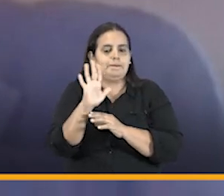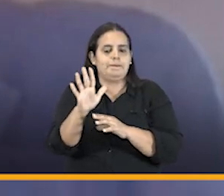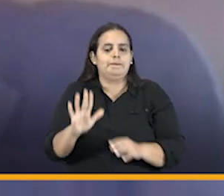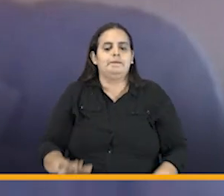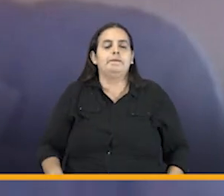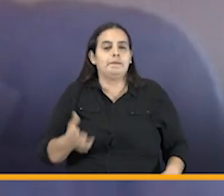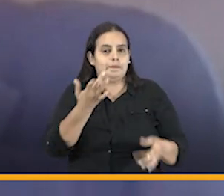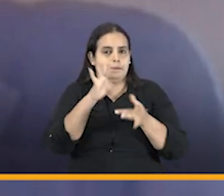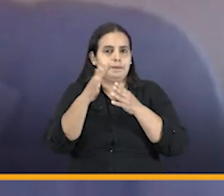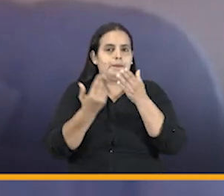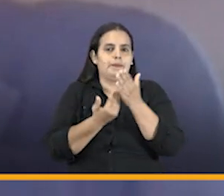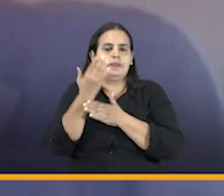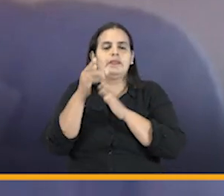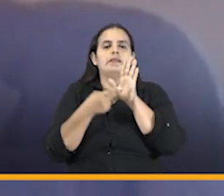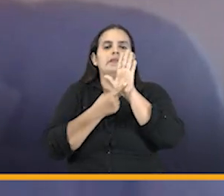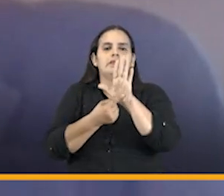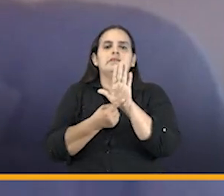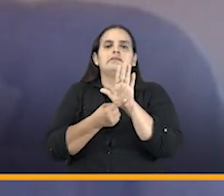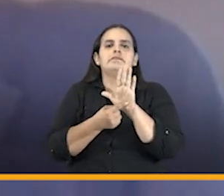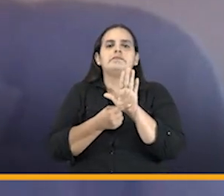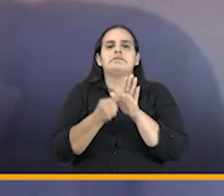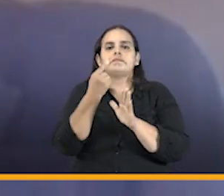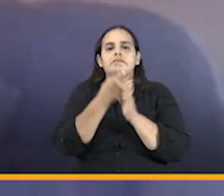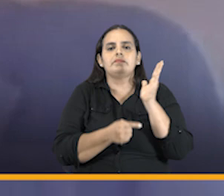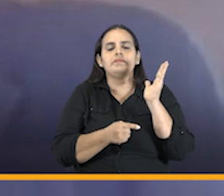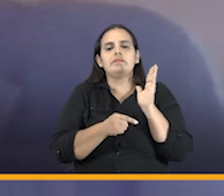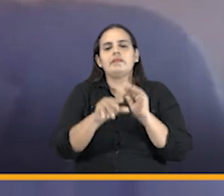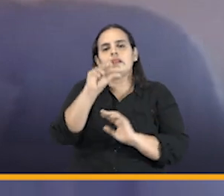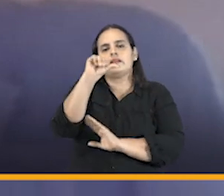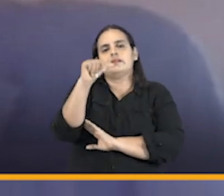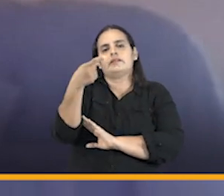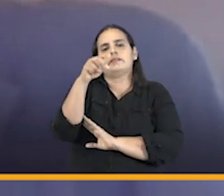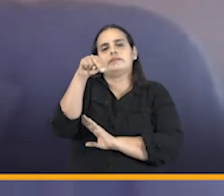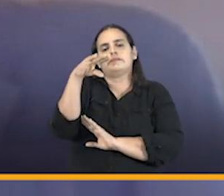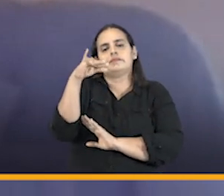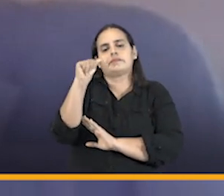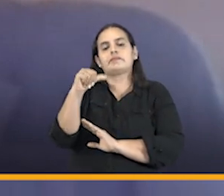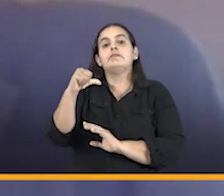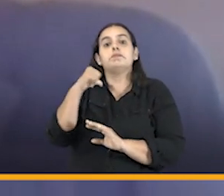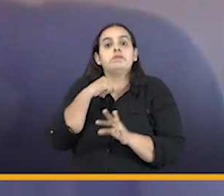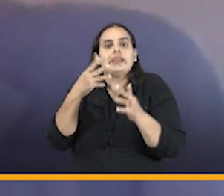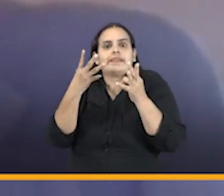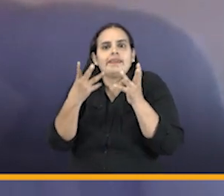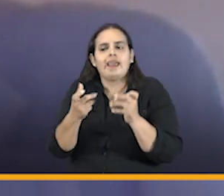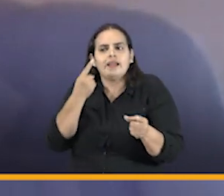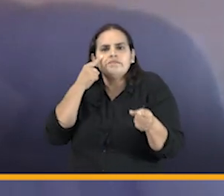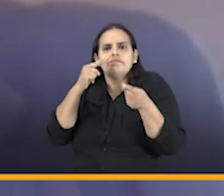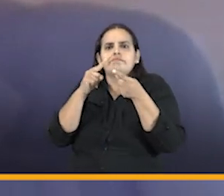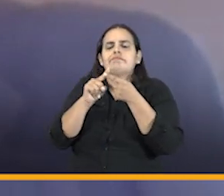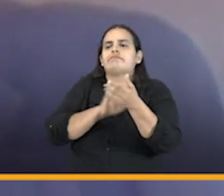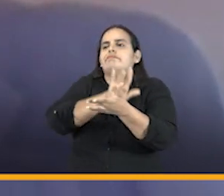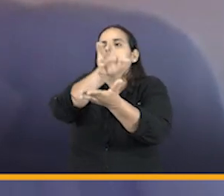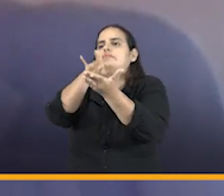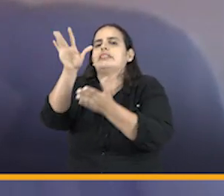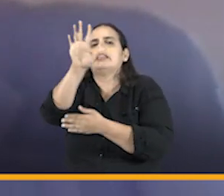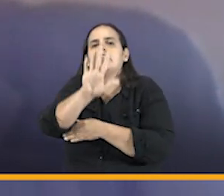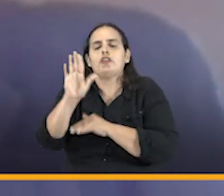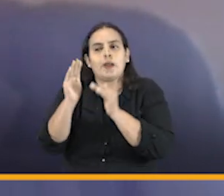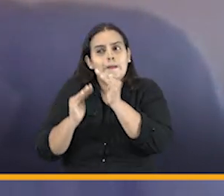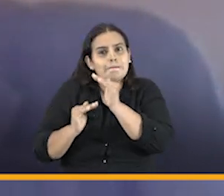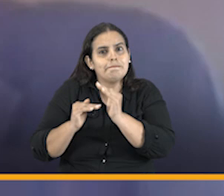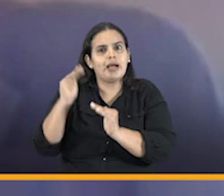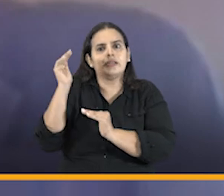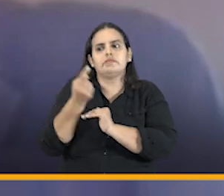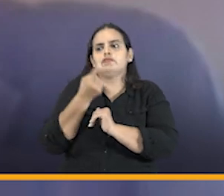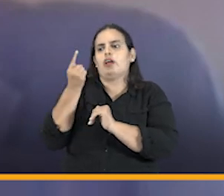permítame comenzar poniendo presente que la agencia tiene el deseo de llegar al territorio de ir más